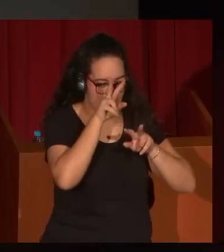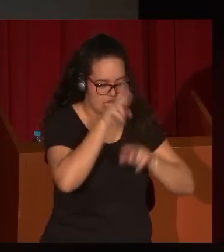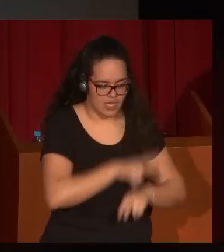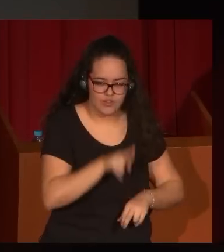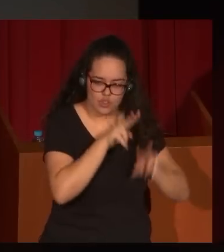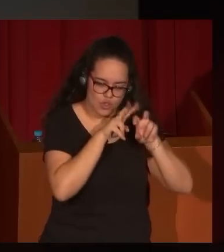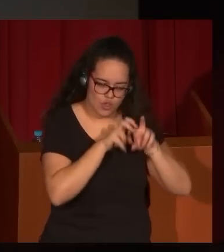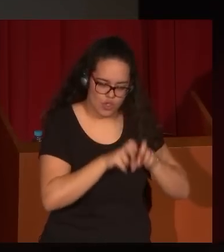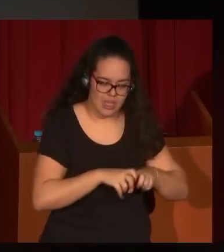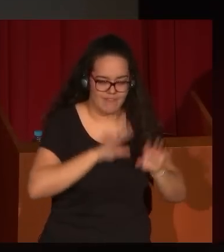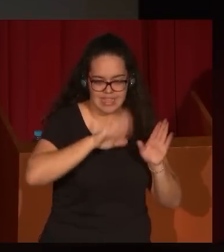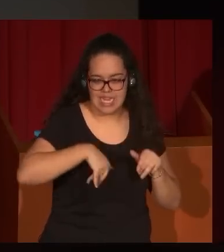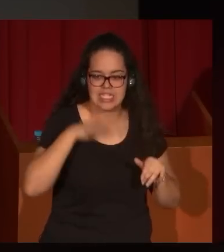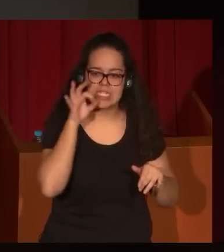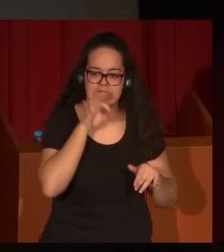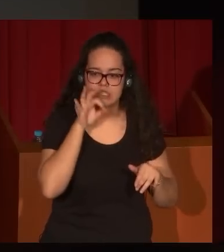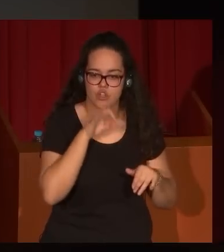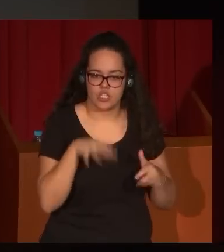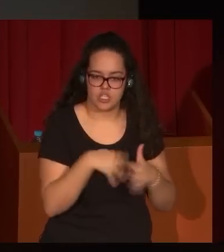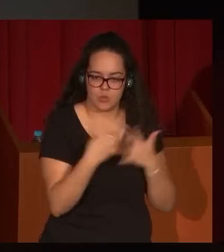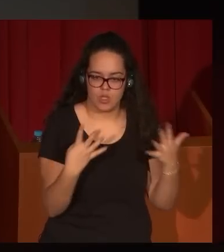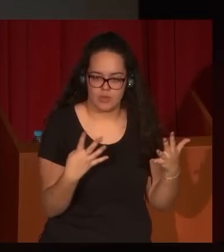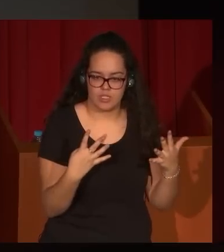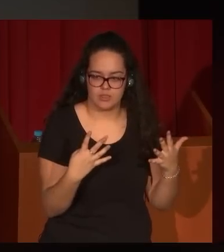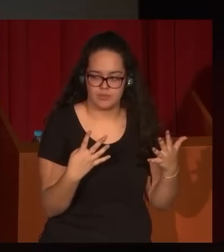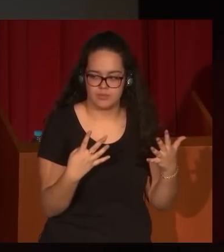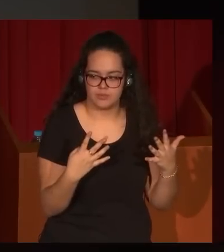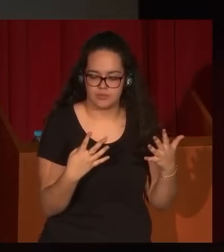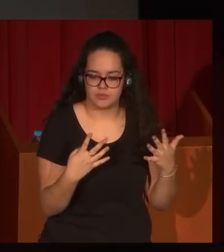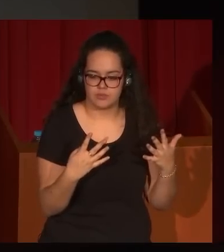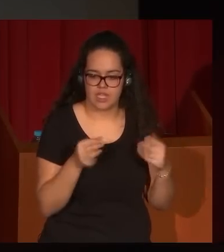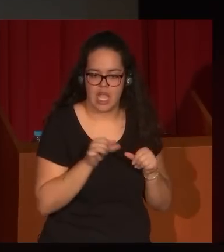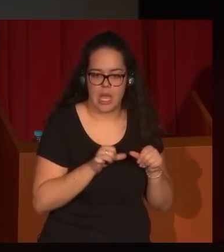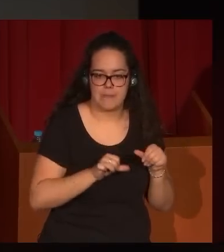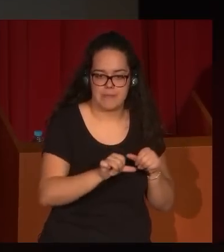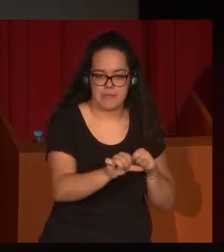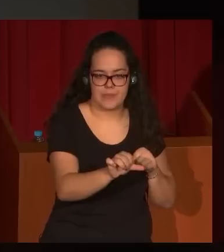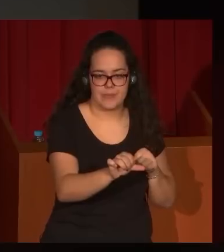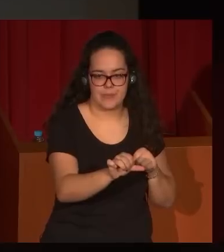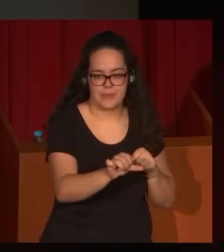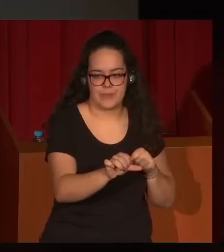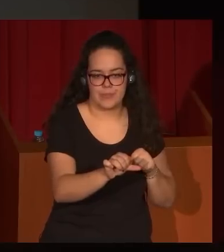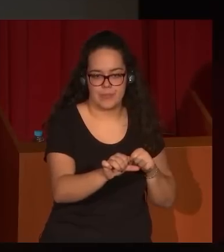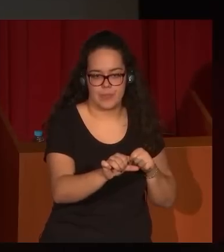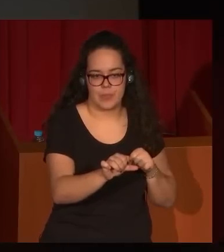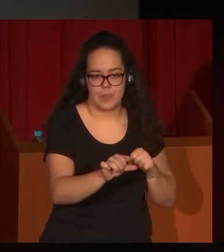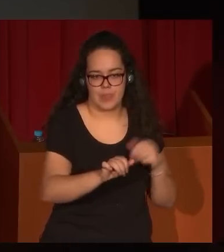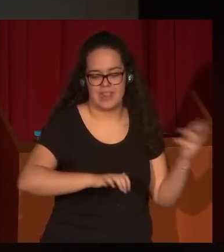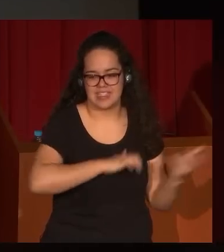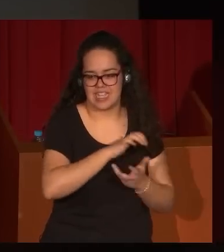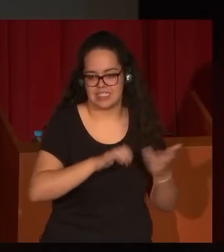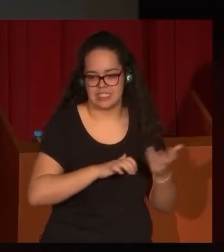hace a finales del siglo XIX, y muy fundamentalmente a partir del desastre del 98,